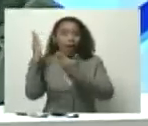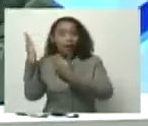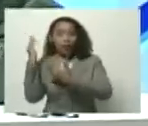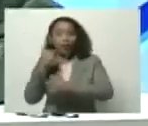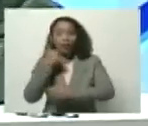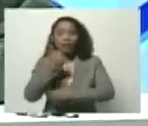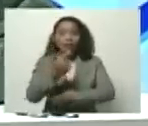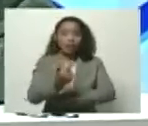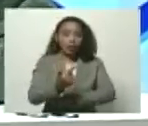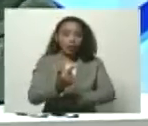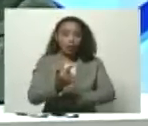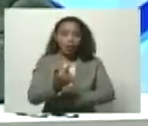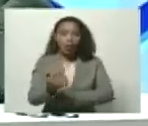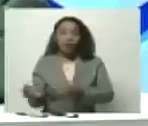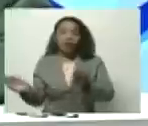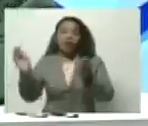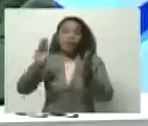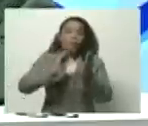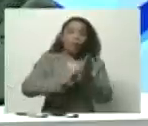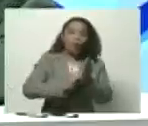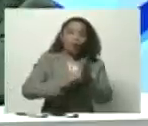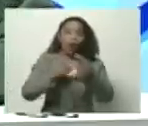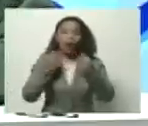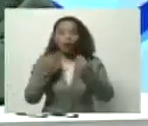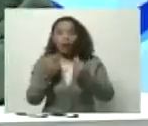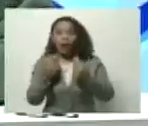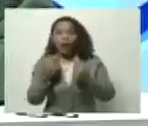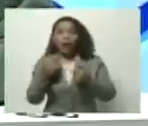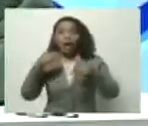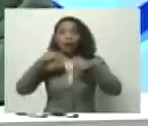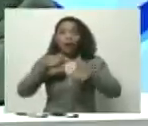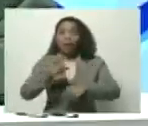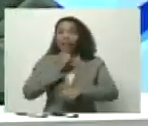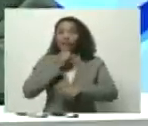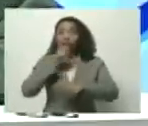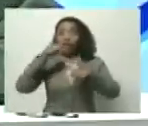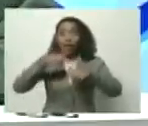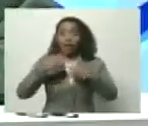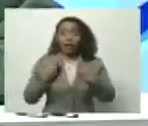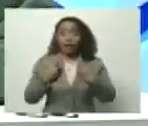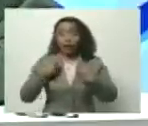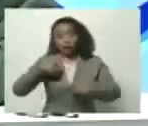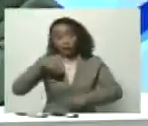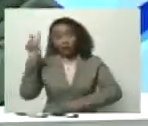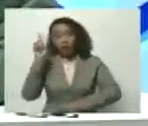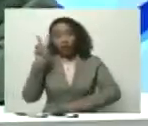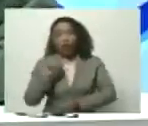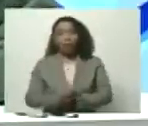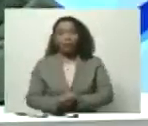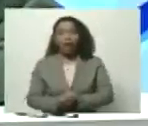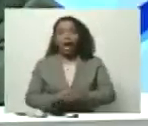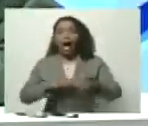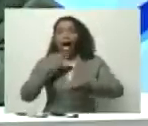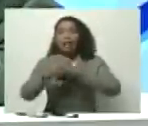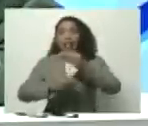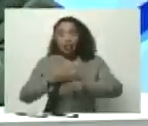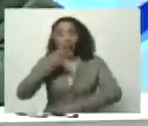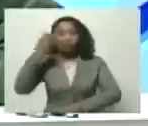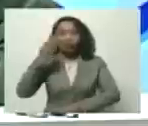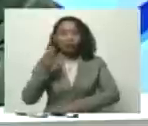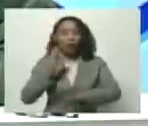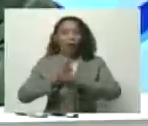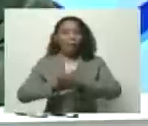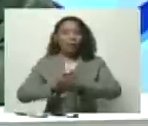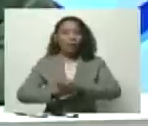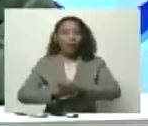se le ha colocado a la economía en medio de las dificultades que estamos viviendo en el país y bueno haciendo realidad lo que ha sido